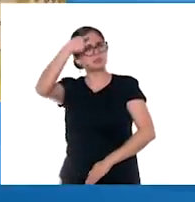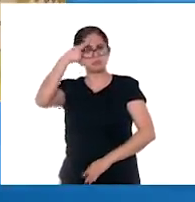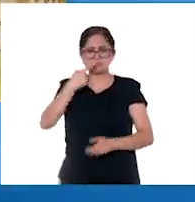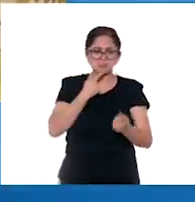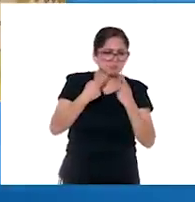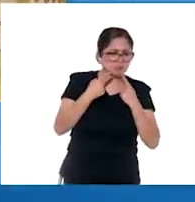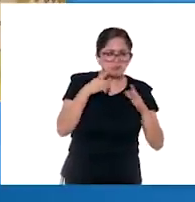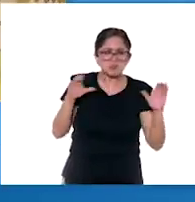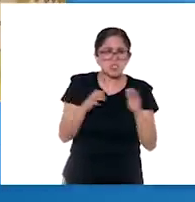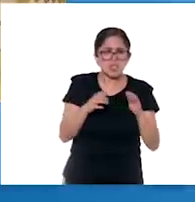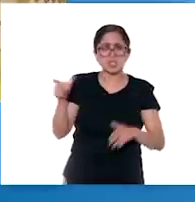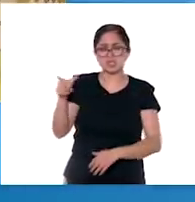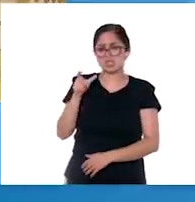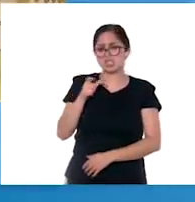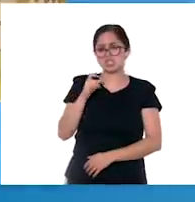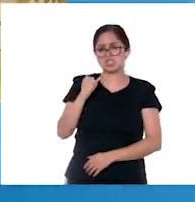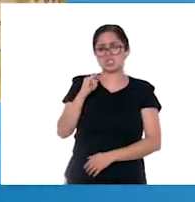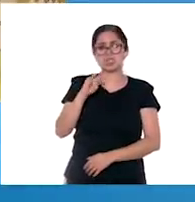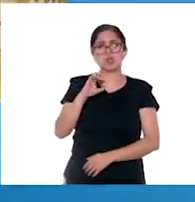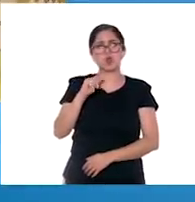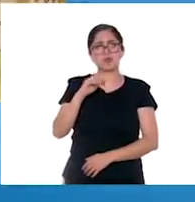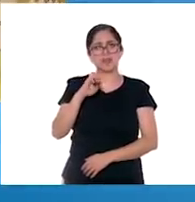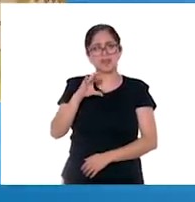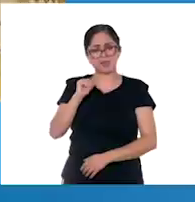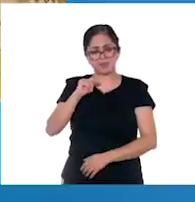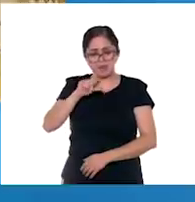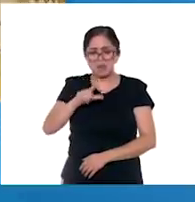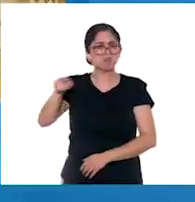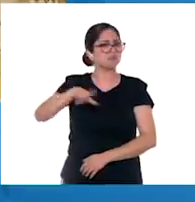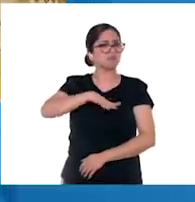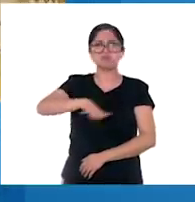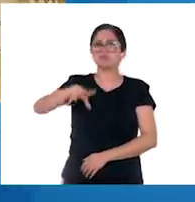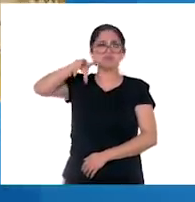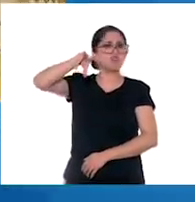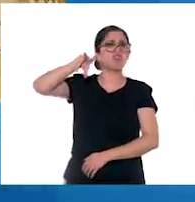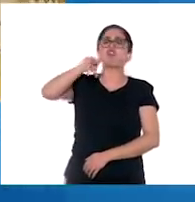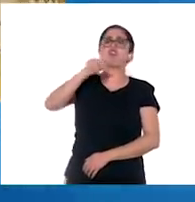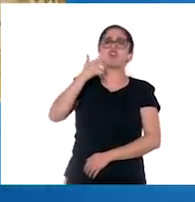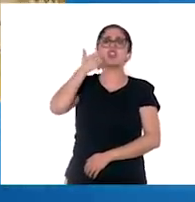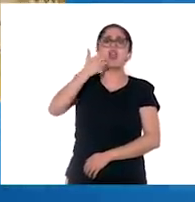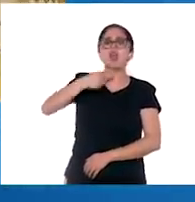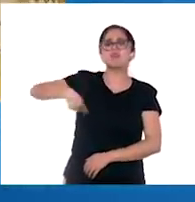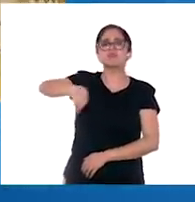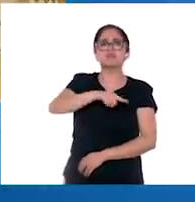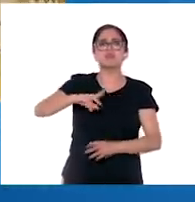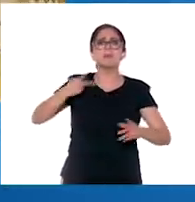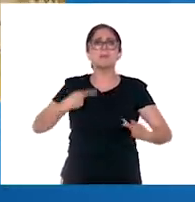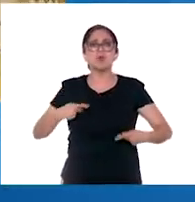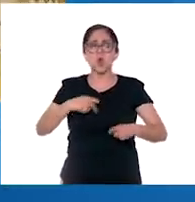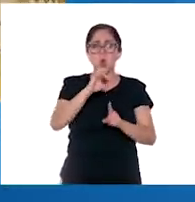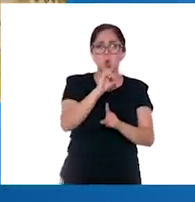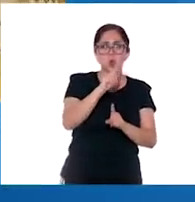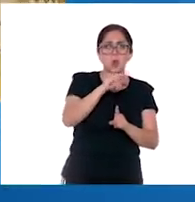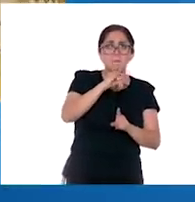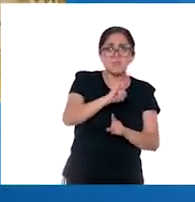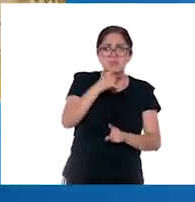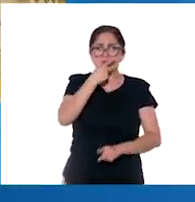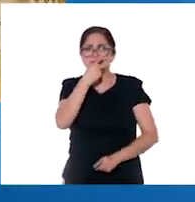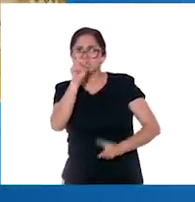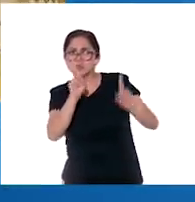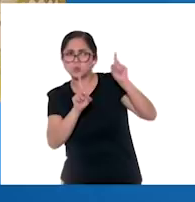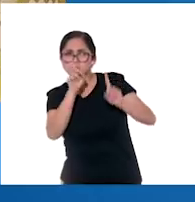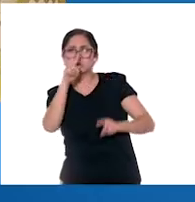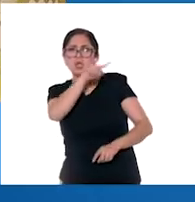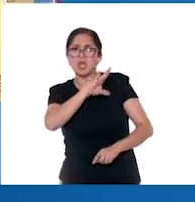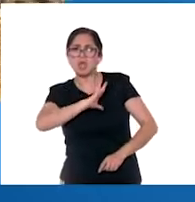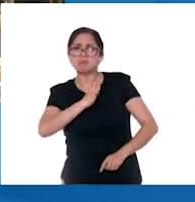pero Xicoténcatl, quien era el líder de los tlaxcaltecas, se opuso firmemente, ya que a diferencia de los líderes pinomes y otomíes, dudaba que los españoles fueran